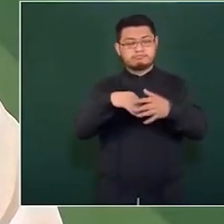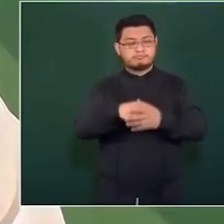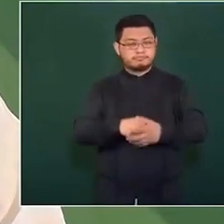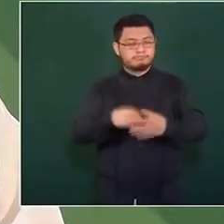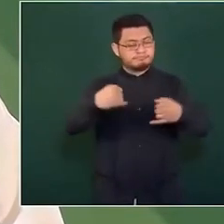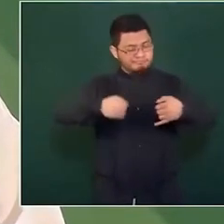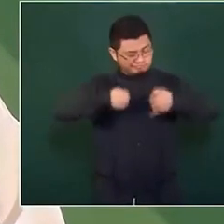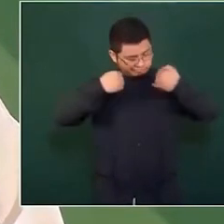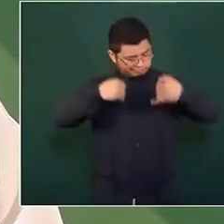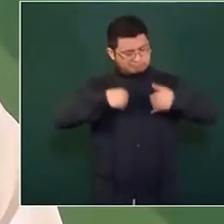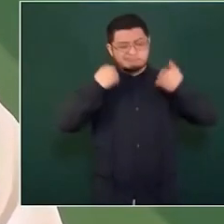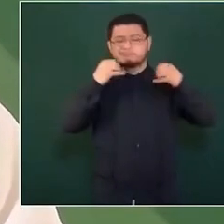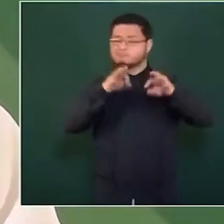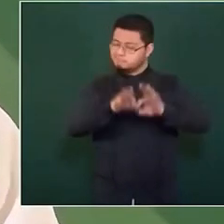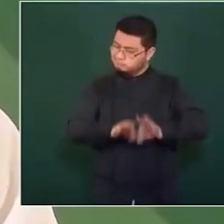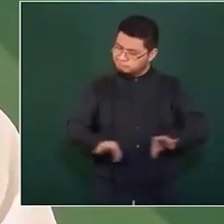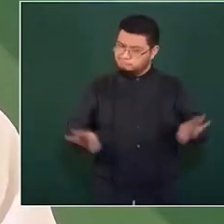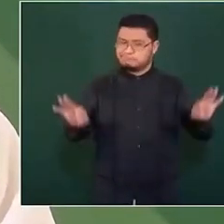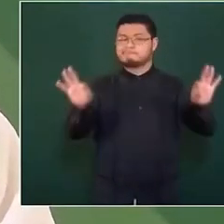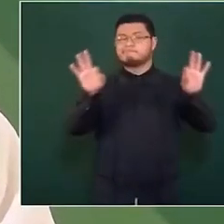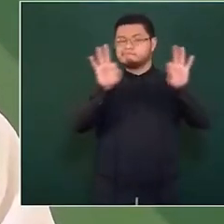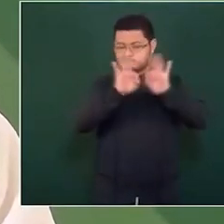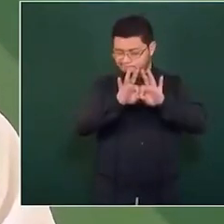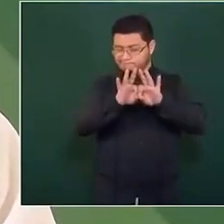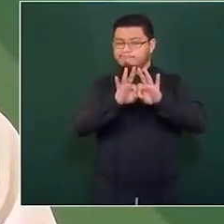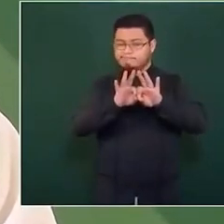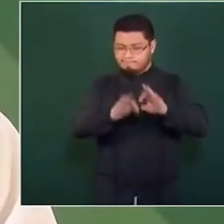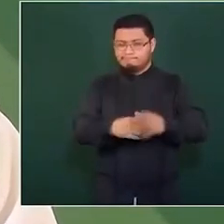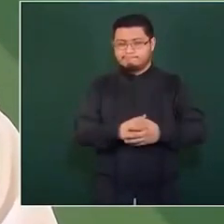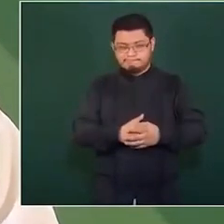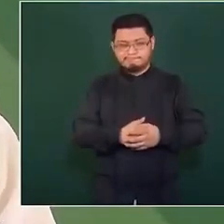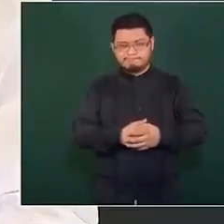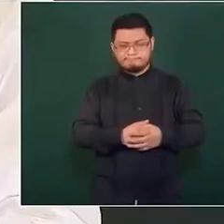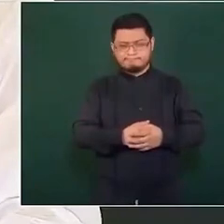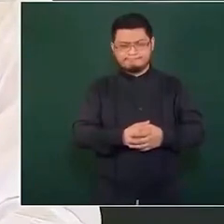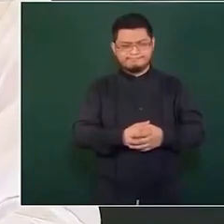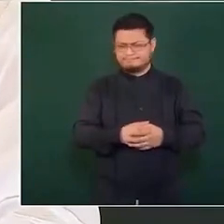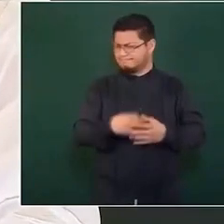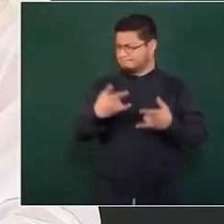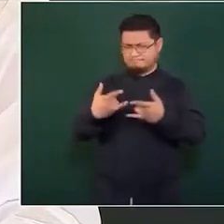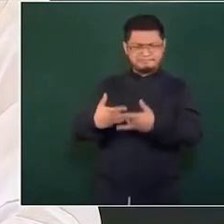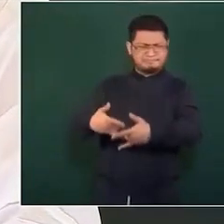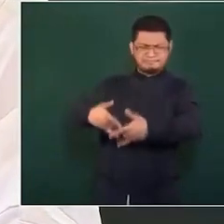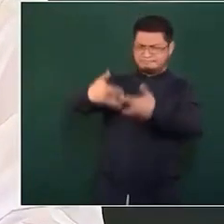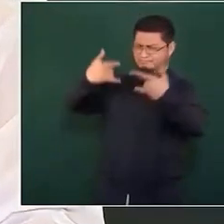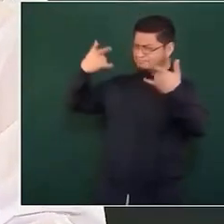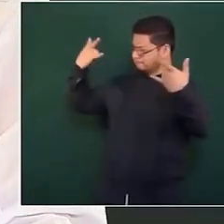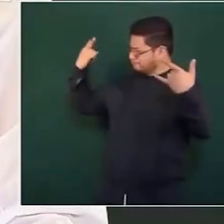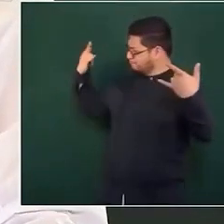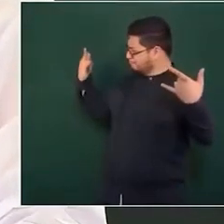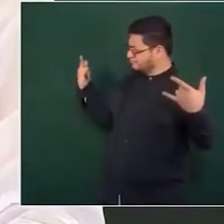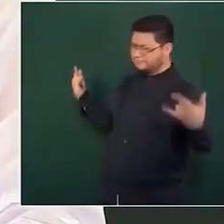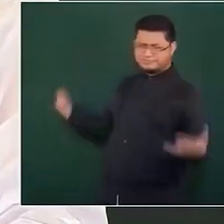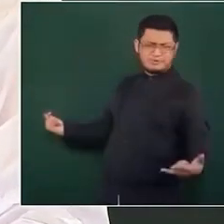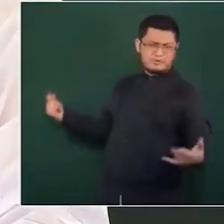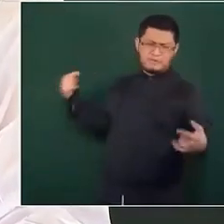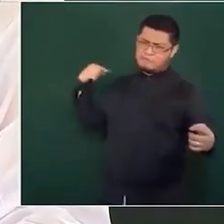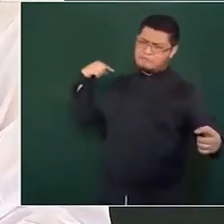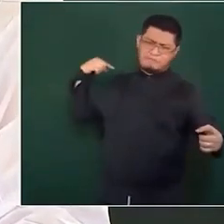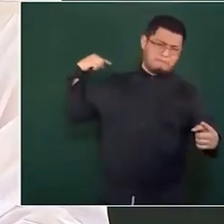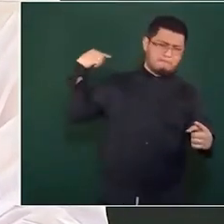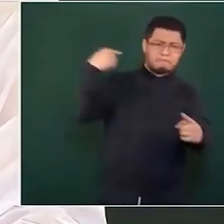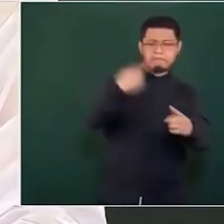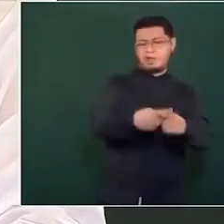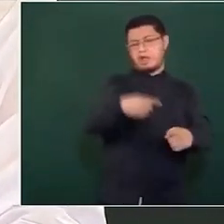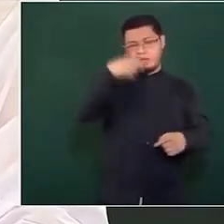siempre son vanguardia de los movimientos. En la historia de nuestro país, los jóvenes, decía